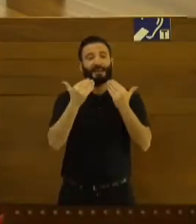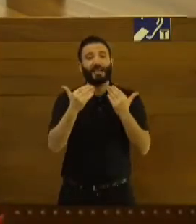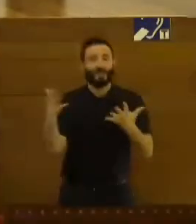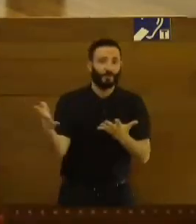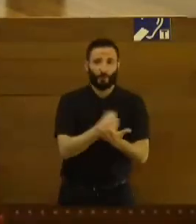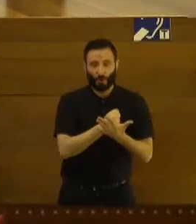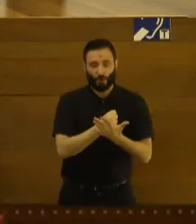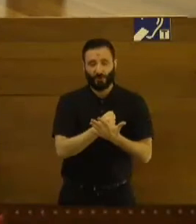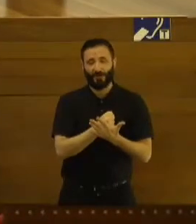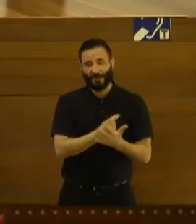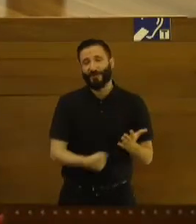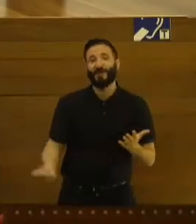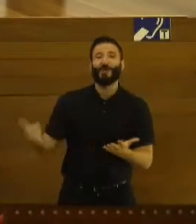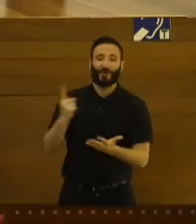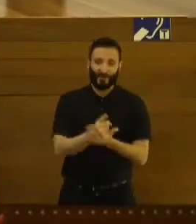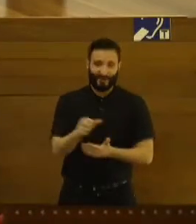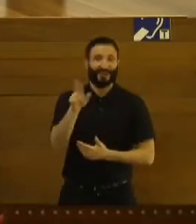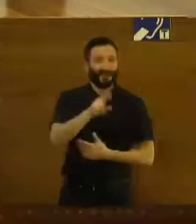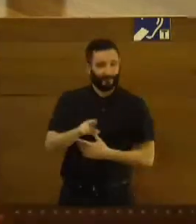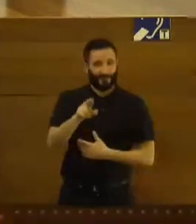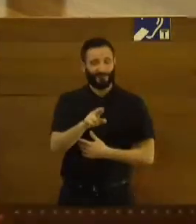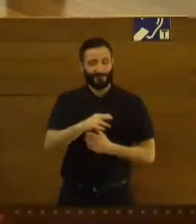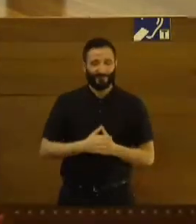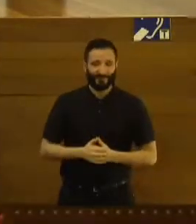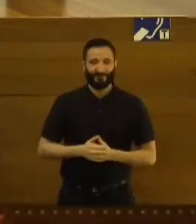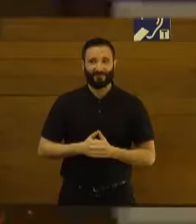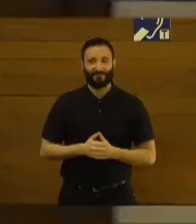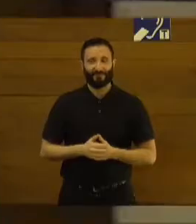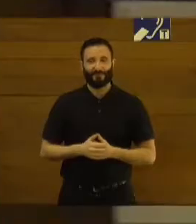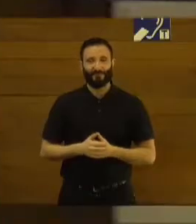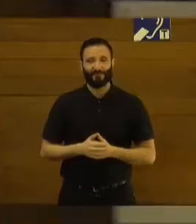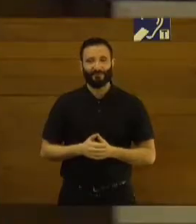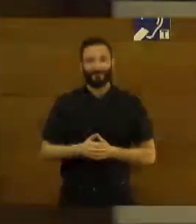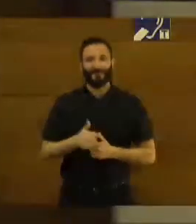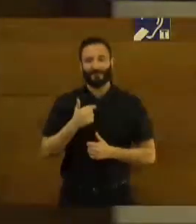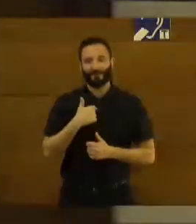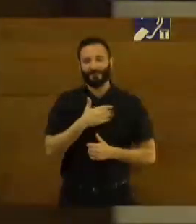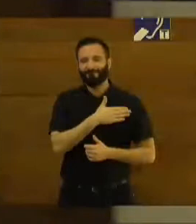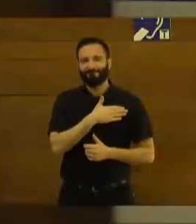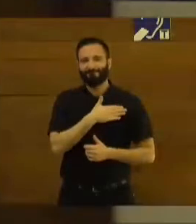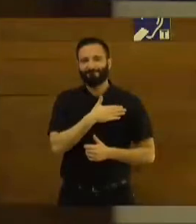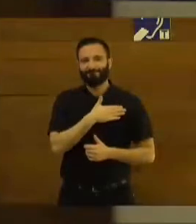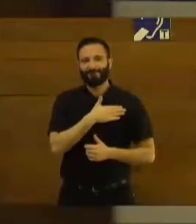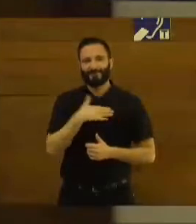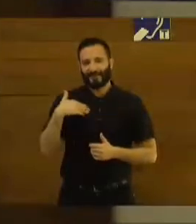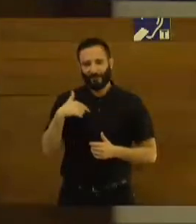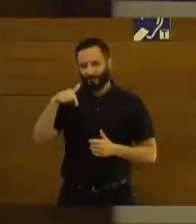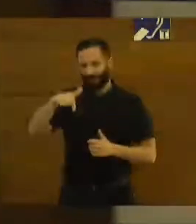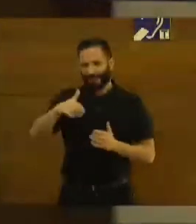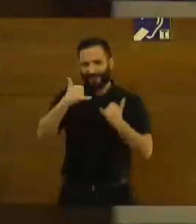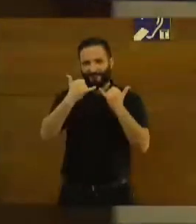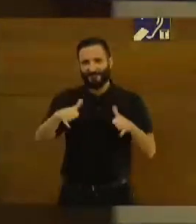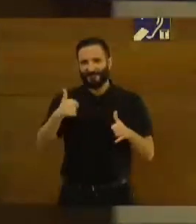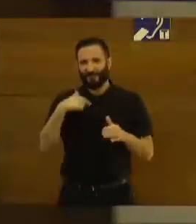una vez más también quiero celebrar con vosotros una ocasión como esta.